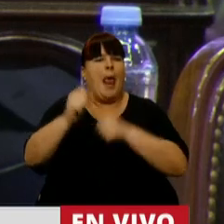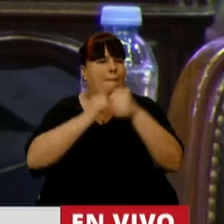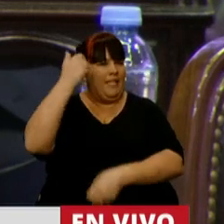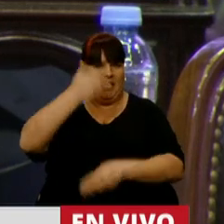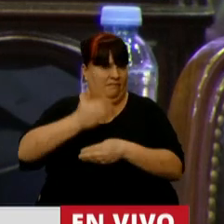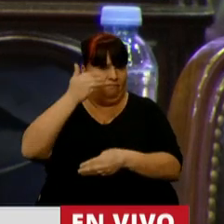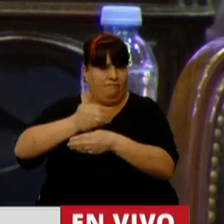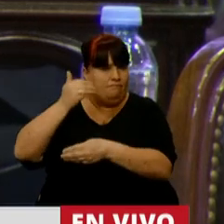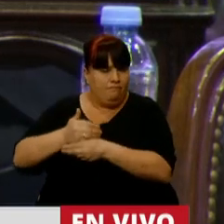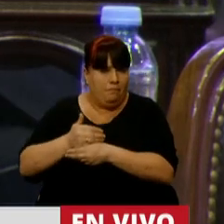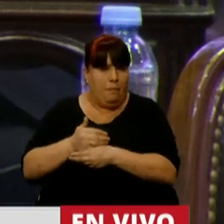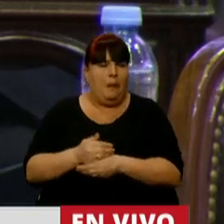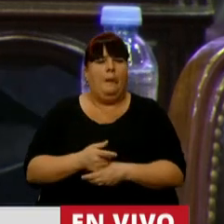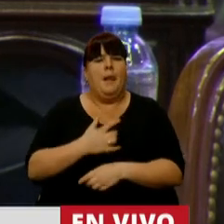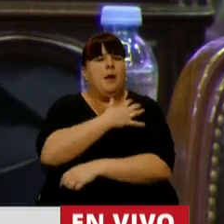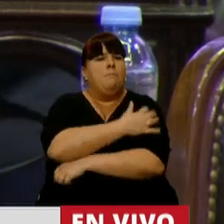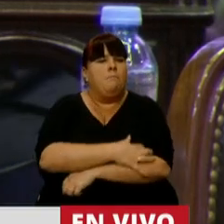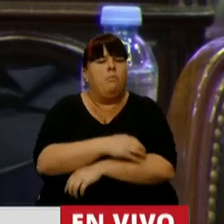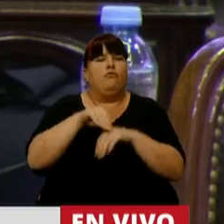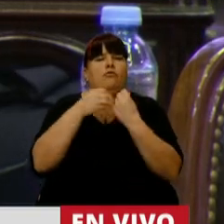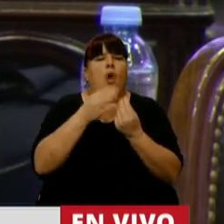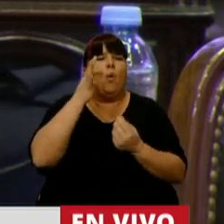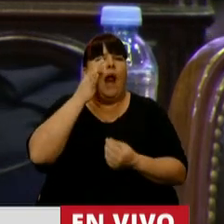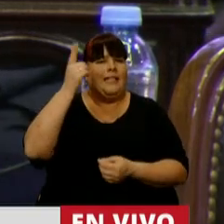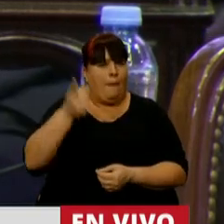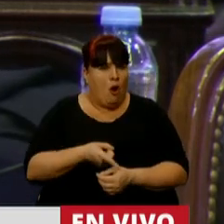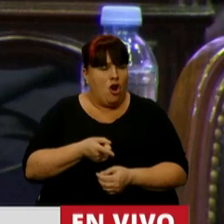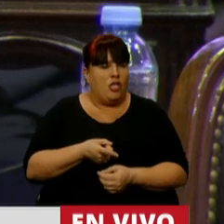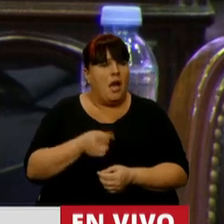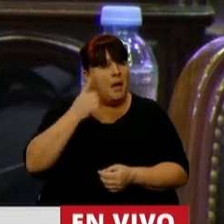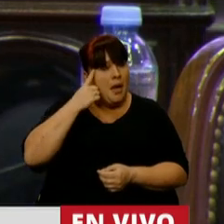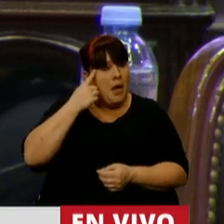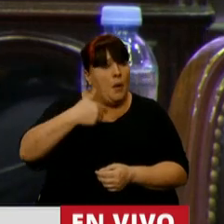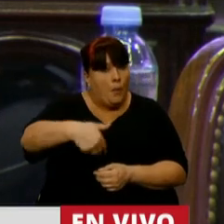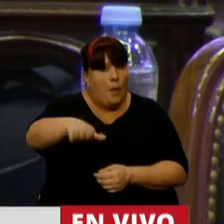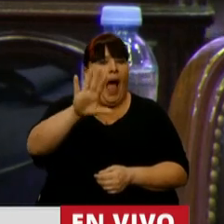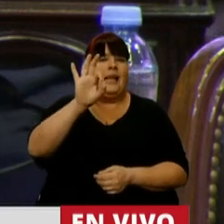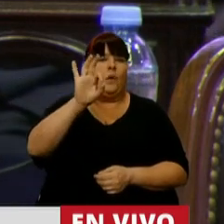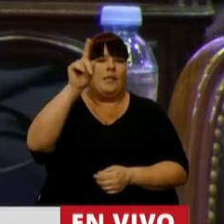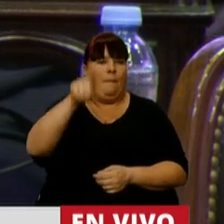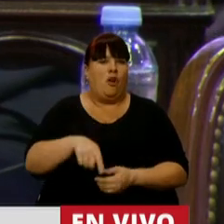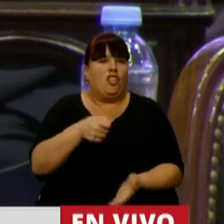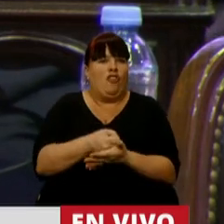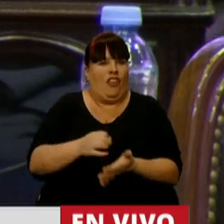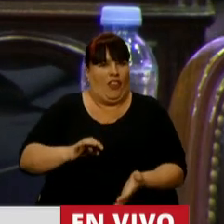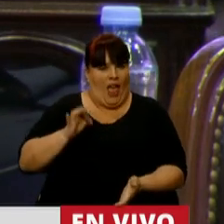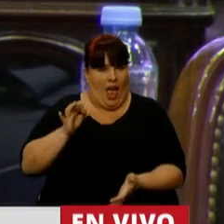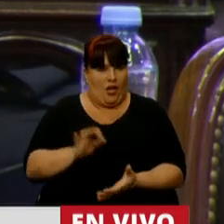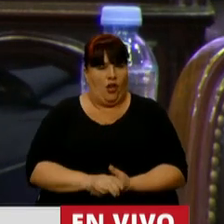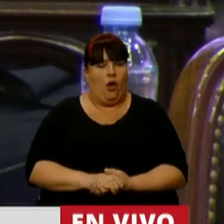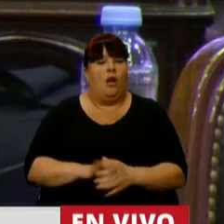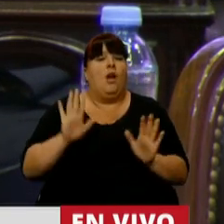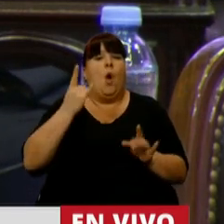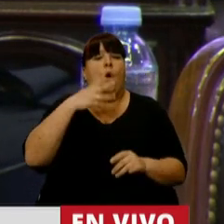han cerrado sus puertas. Una pobreza del 40% que se proyecta al 50% para fin de año. Y